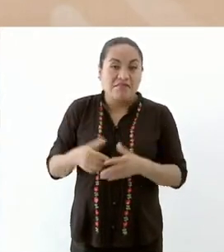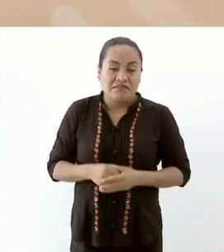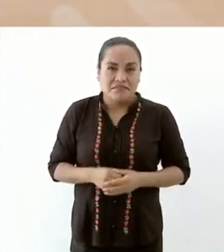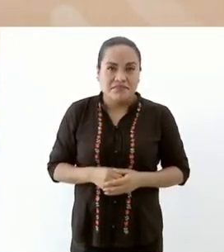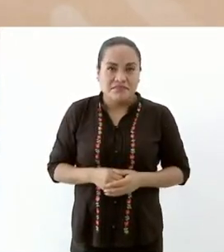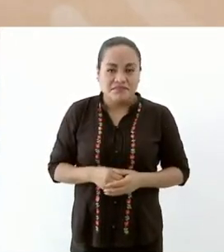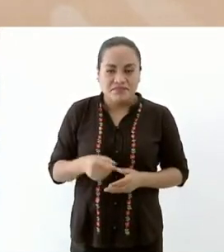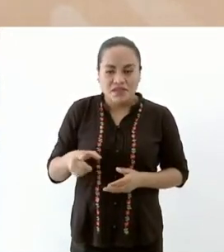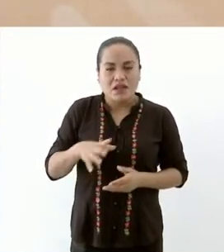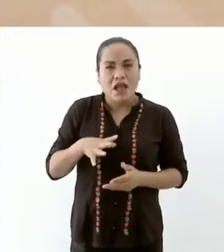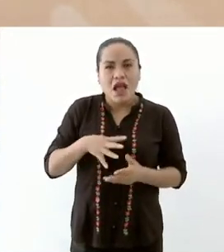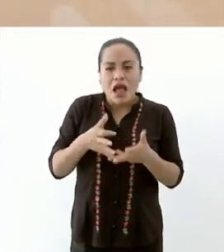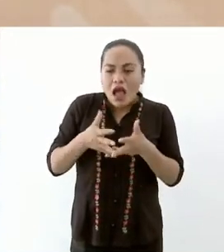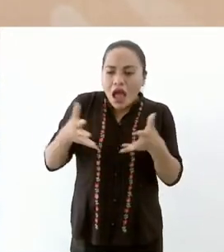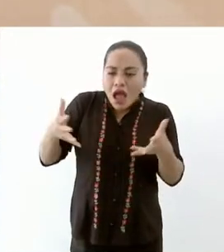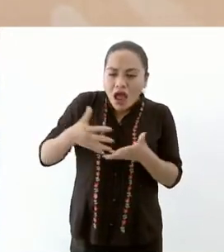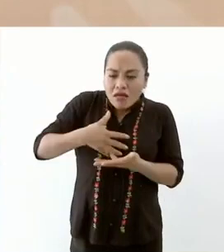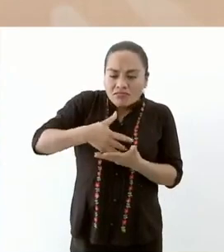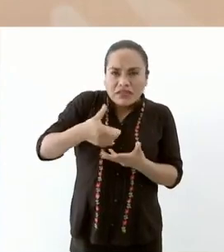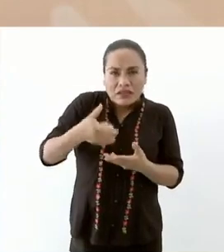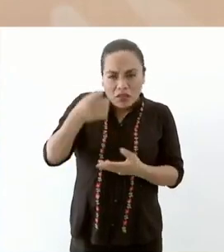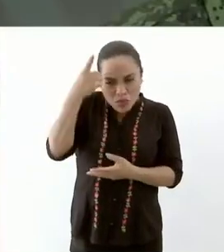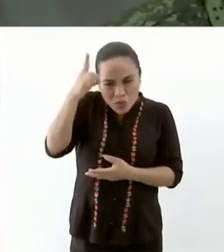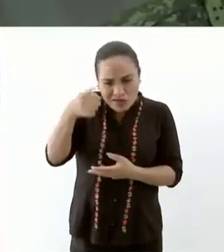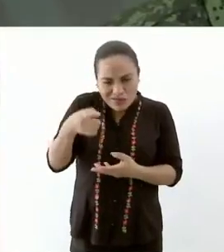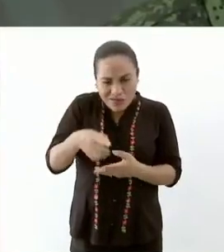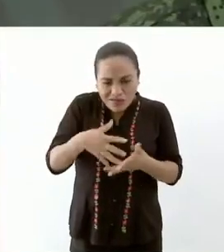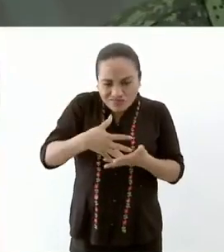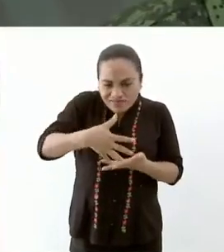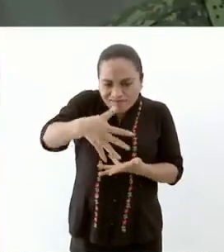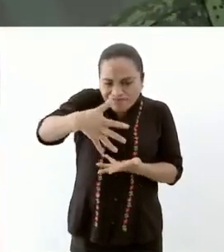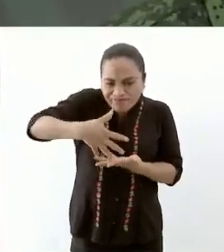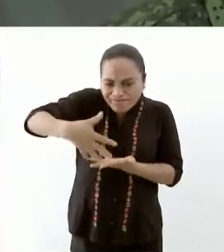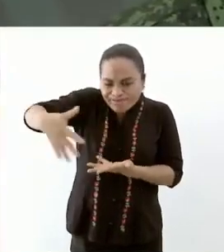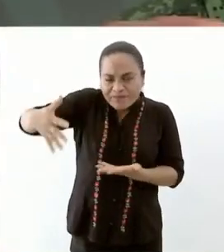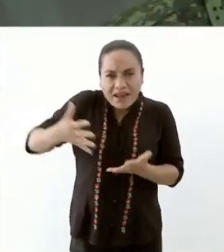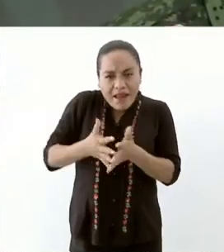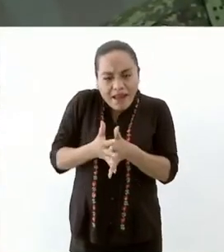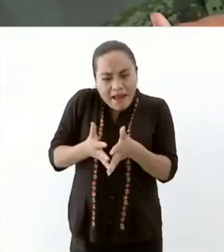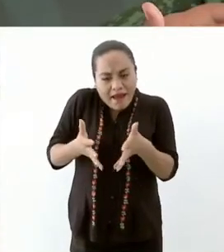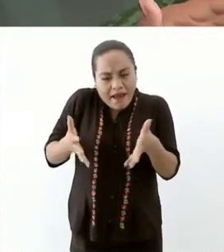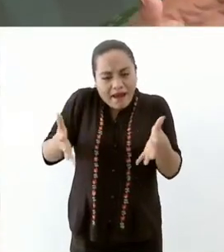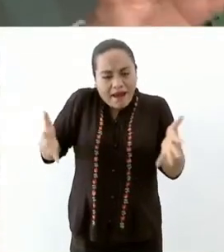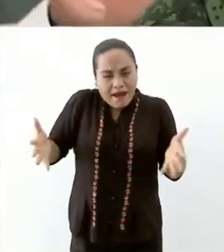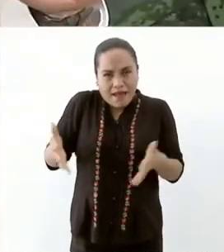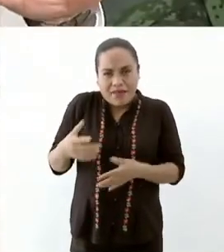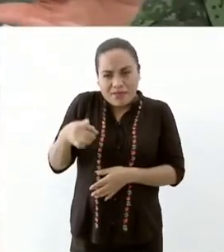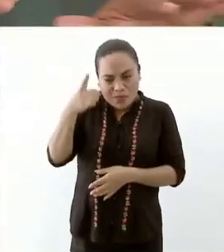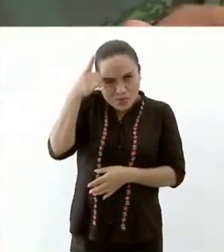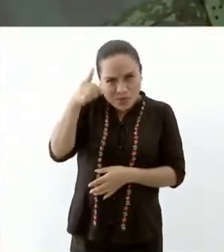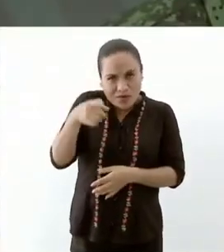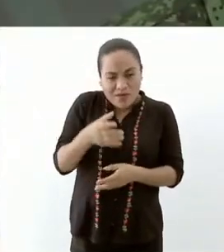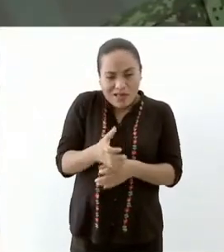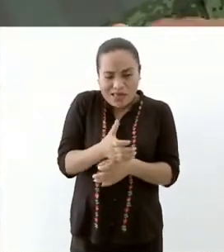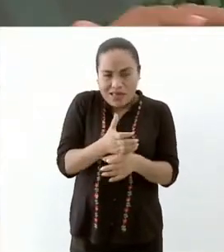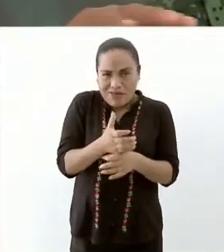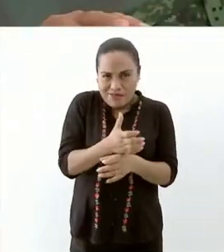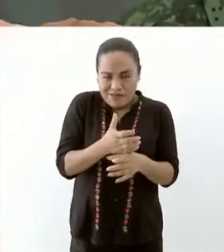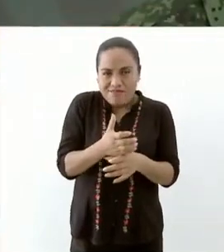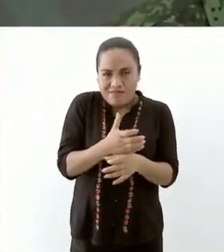fincas cafetaleras grandes pero aunque todos